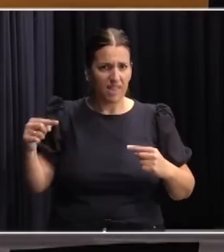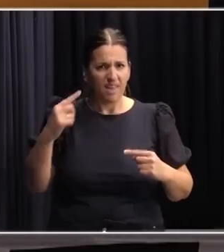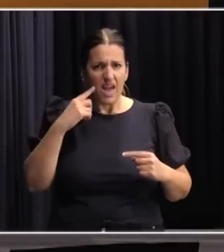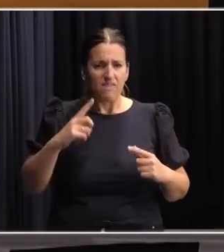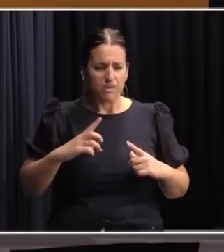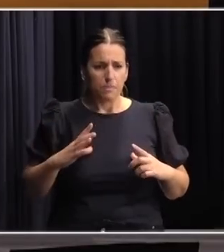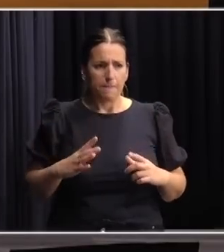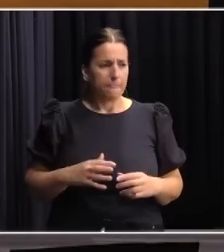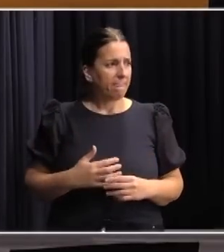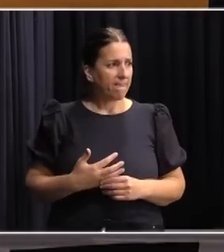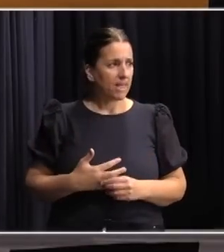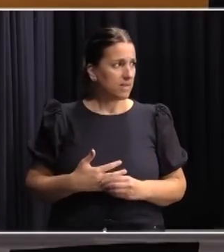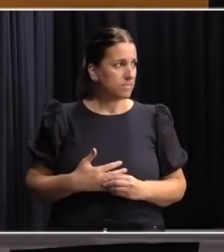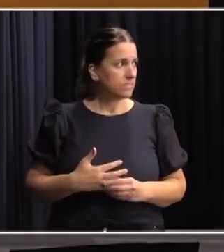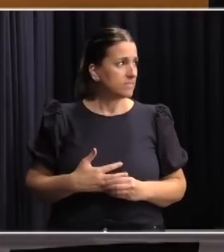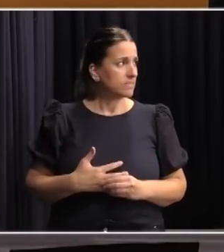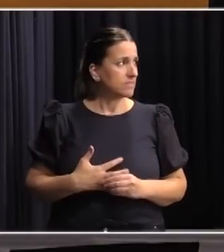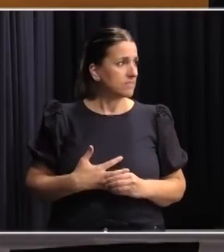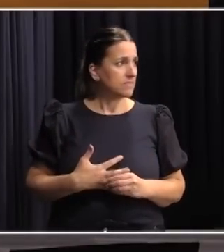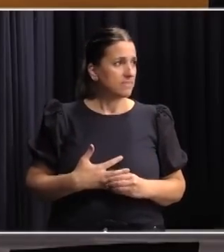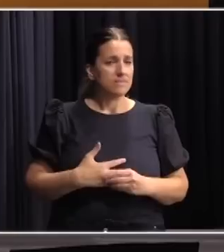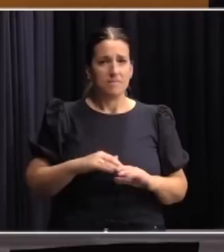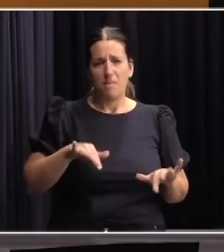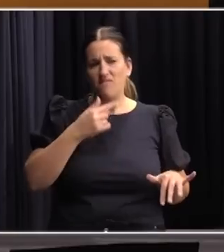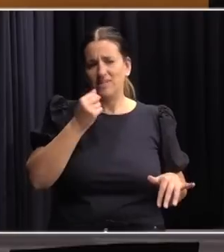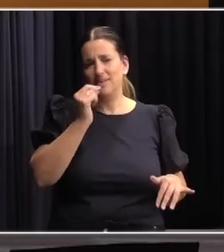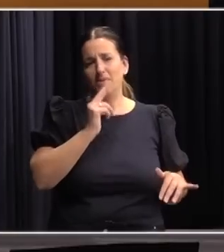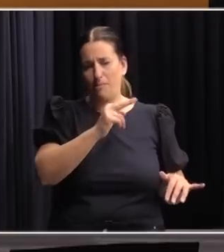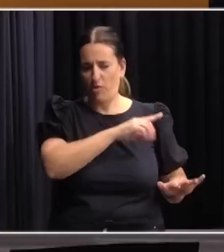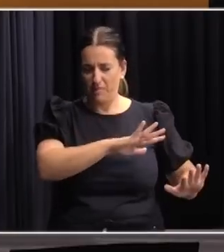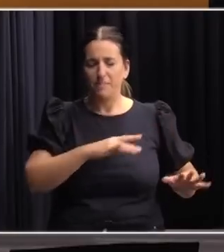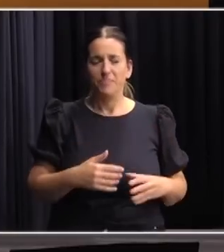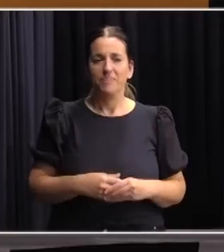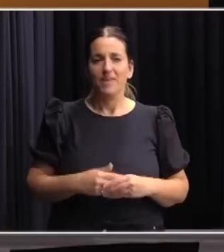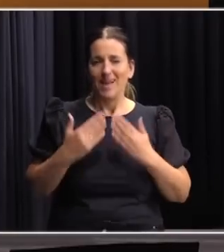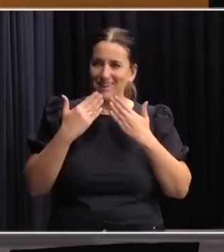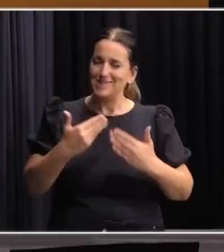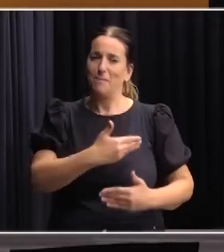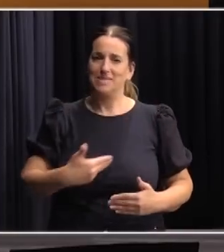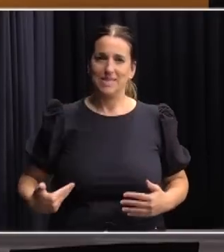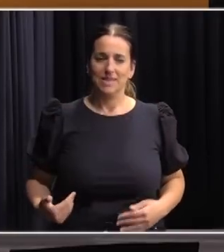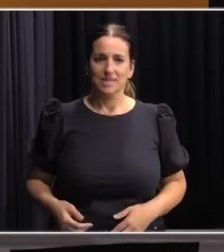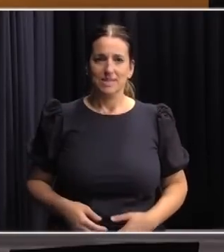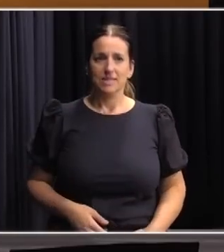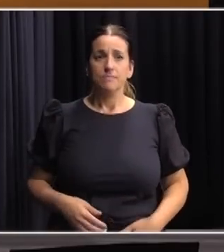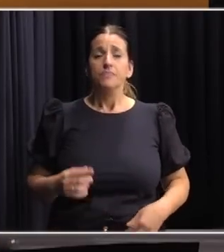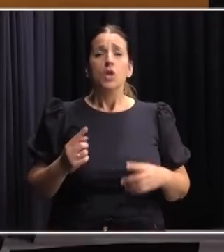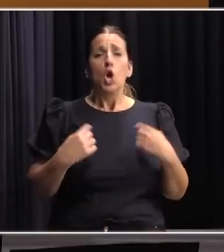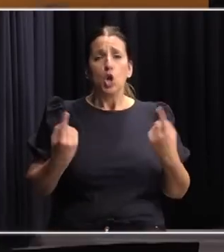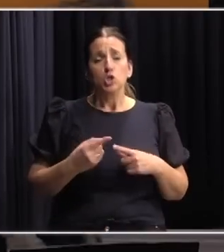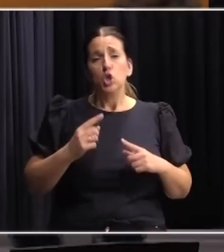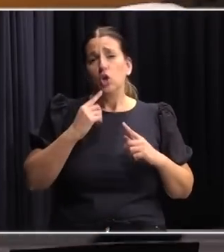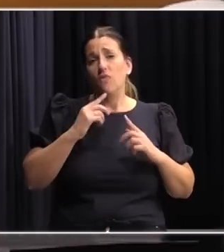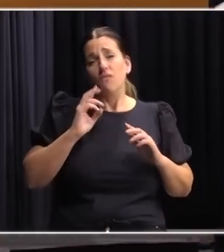me gusta que vamos a hacerla fácil Rodolfo bien gracias presidente nosotros tomamos como